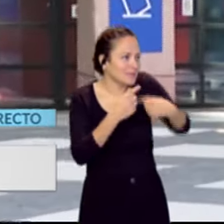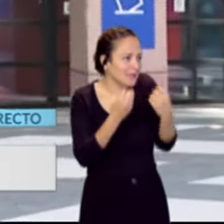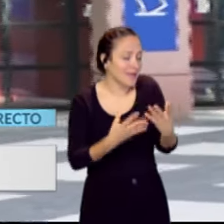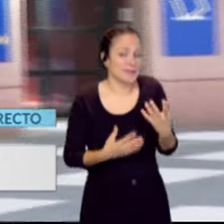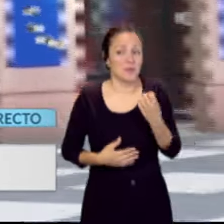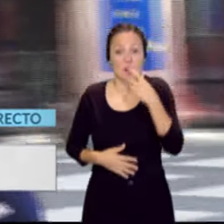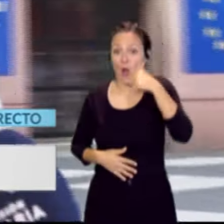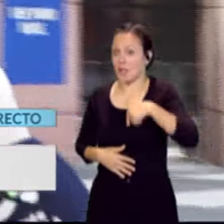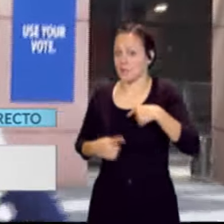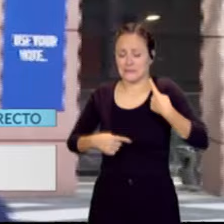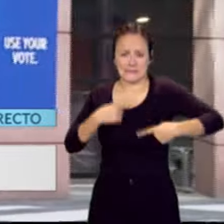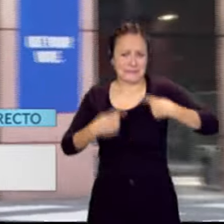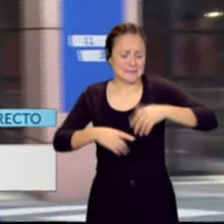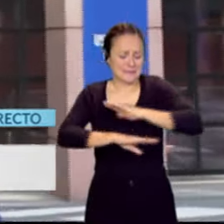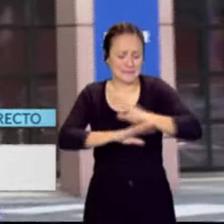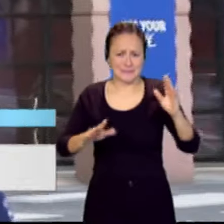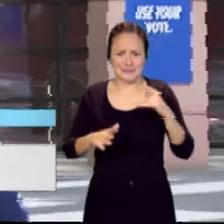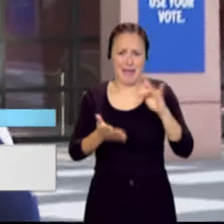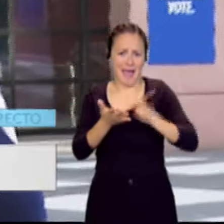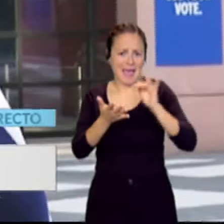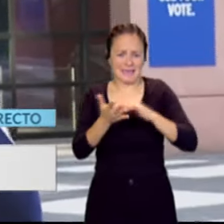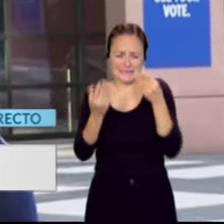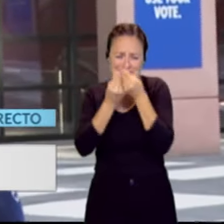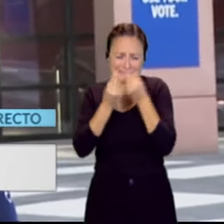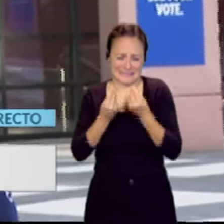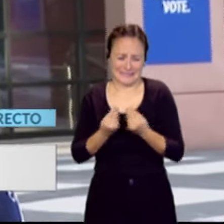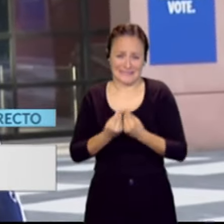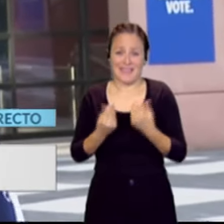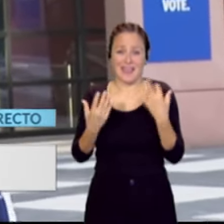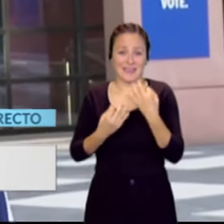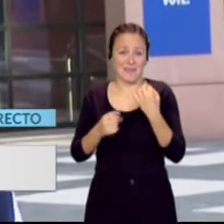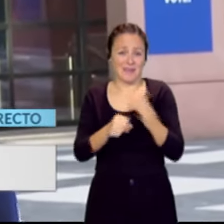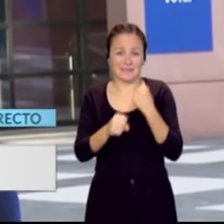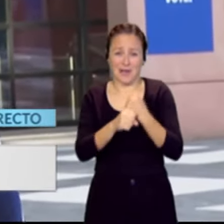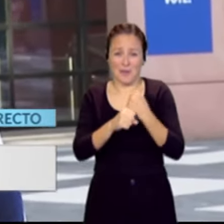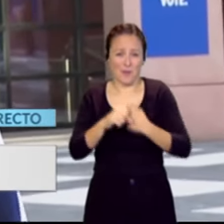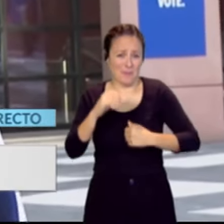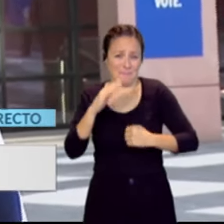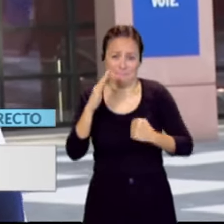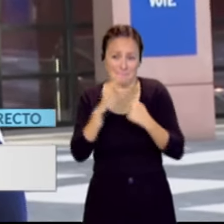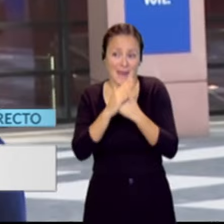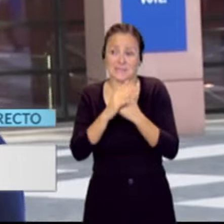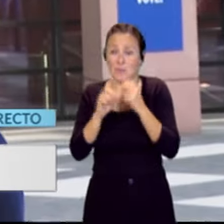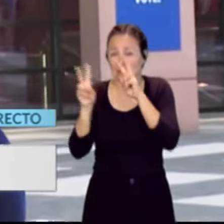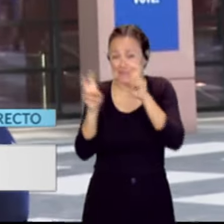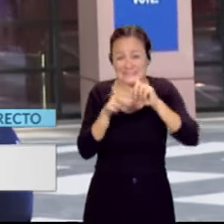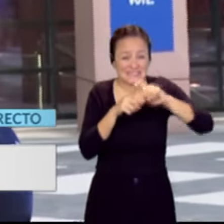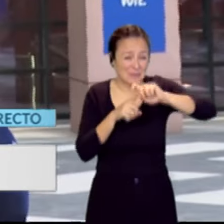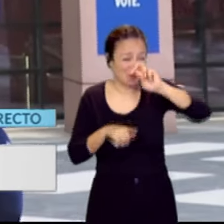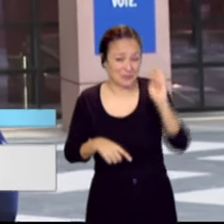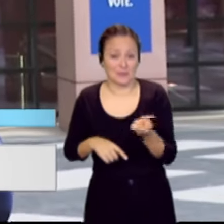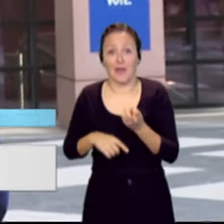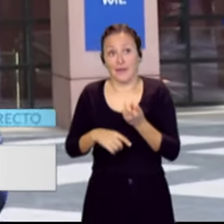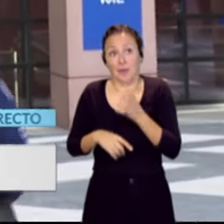son muy frenéticos, tenemos unas agendas muy, muy llenas al final. Desde las instituciones se saca adelante muchísima materia de diferente tipo, entonces frenética. La palabra para